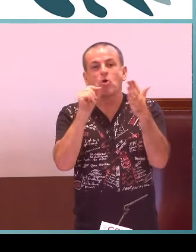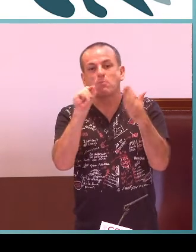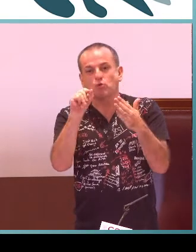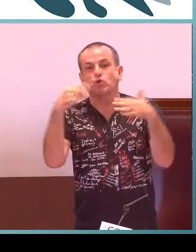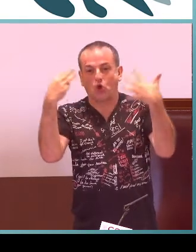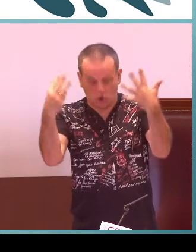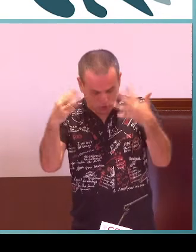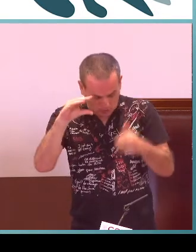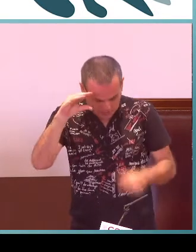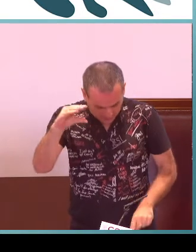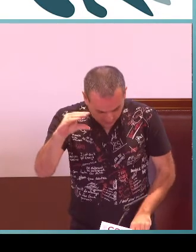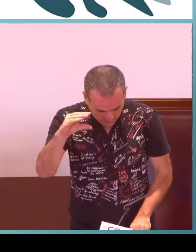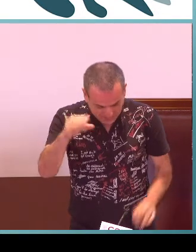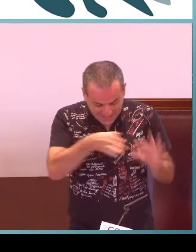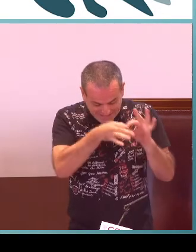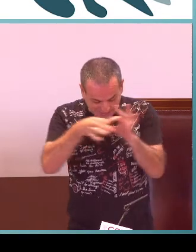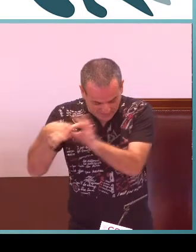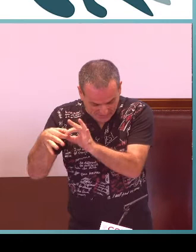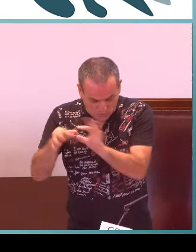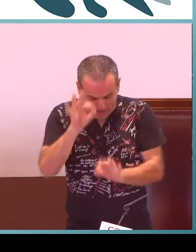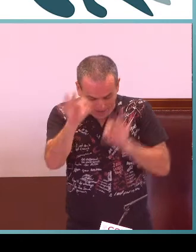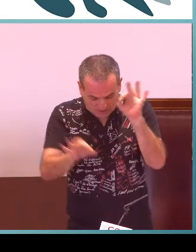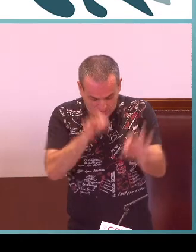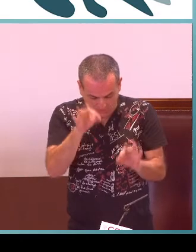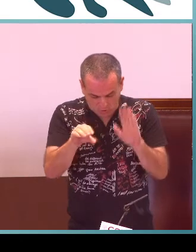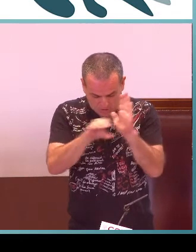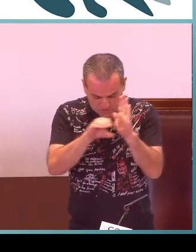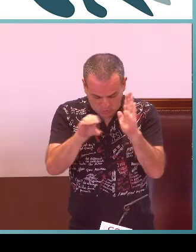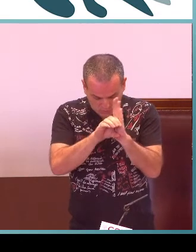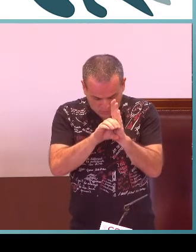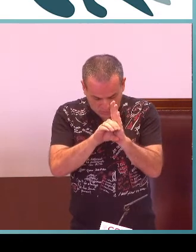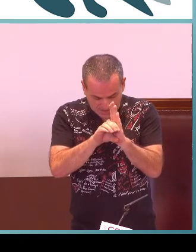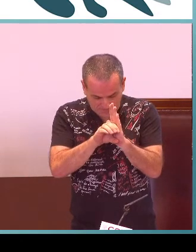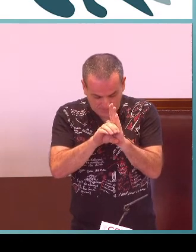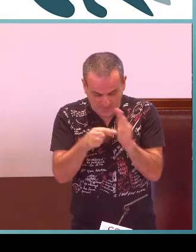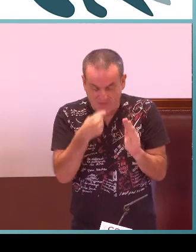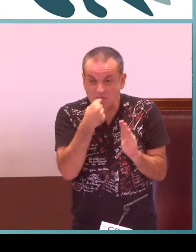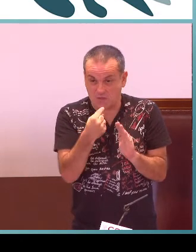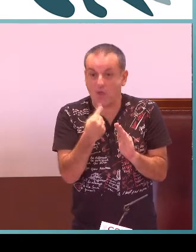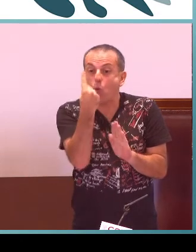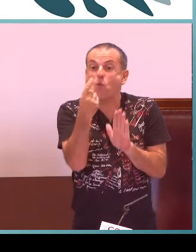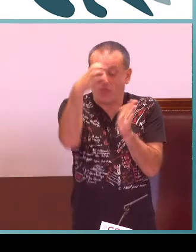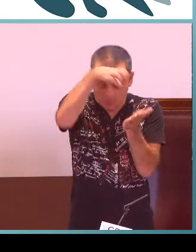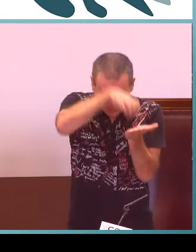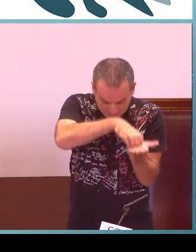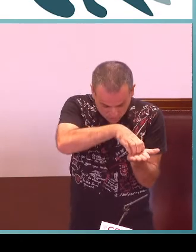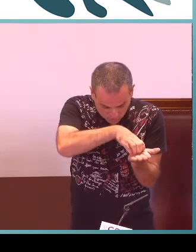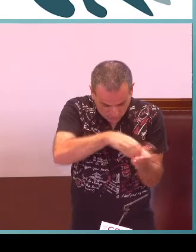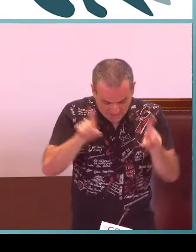artículo 7.8 C, que habla de la organización del currículum.